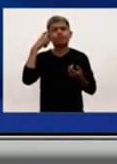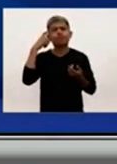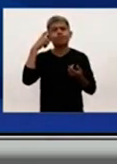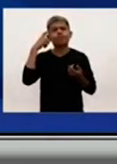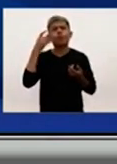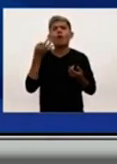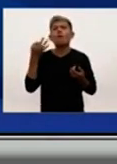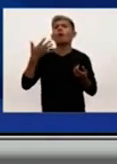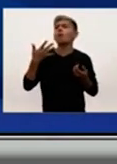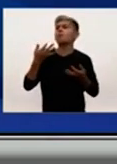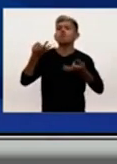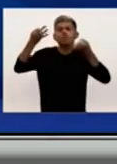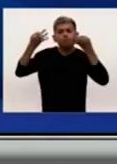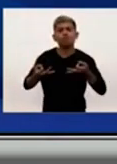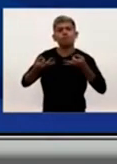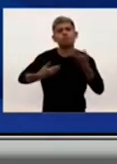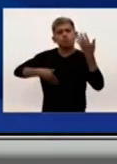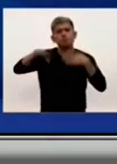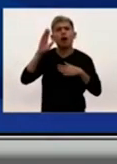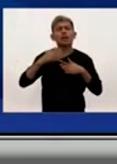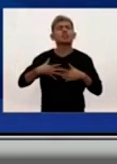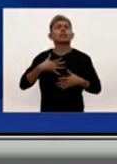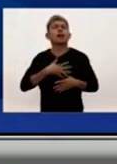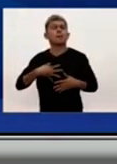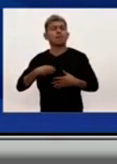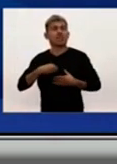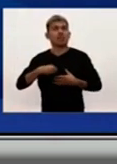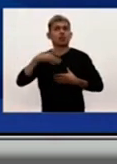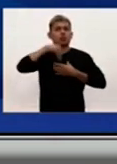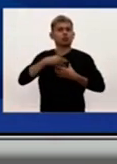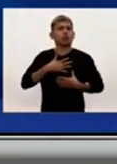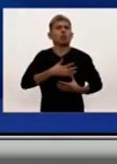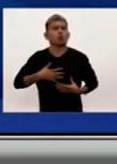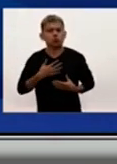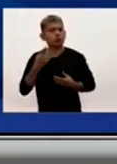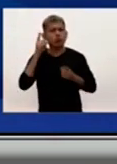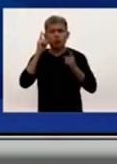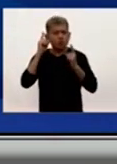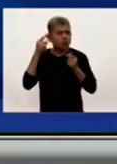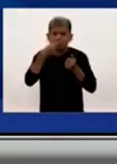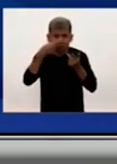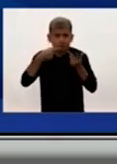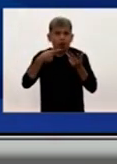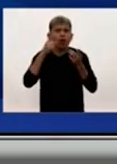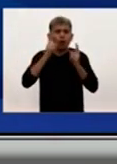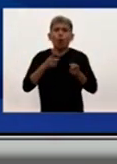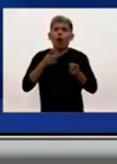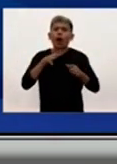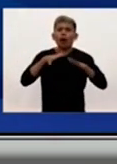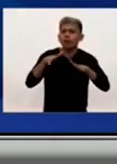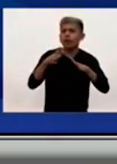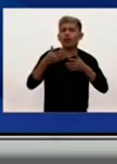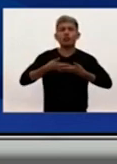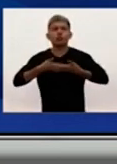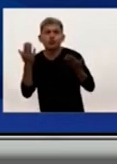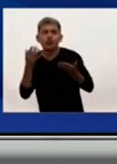valoración racional fundamentalmente de las emociones y ponderar estas actividades sociales y